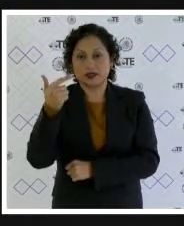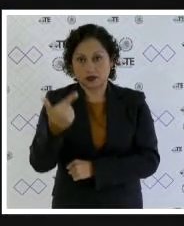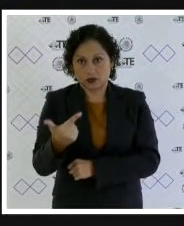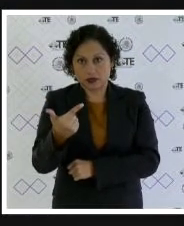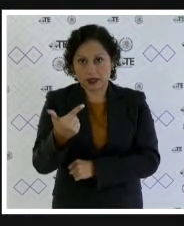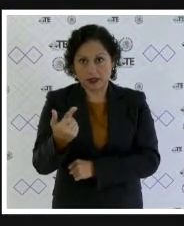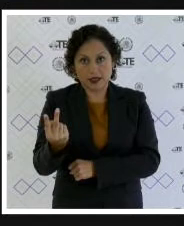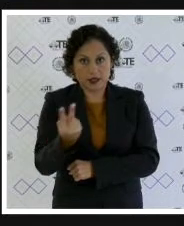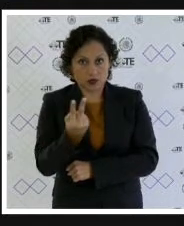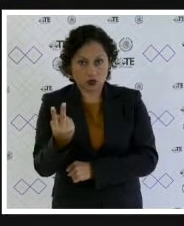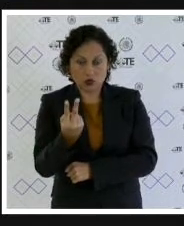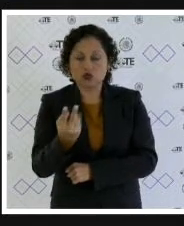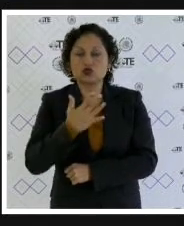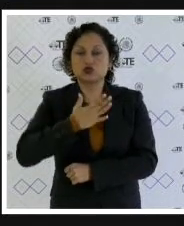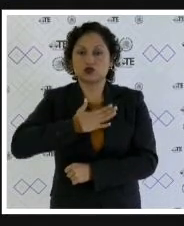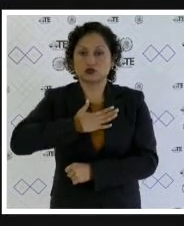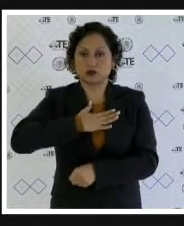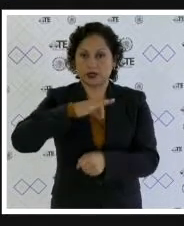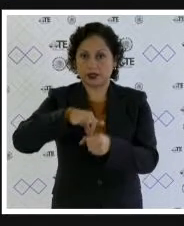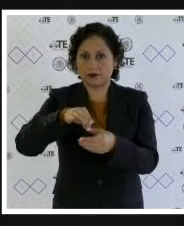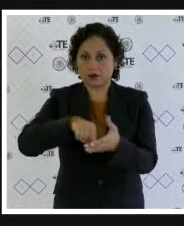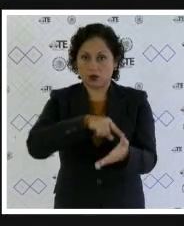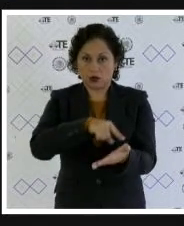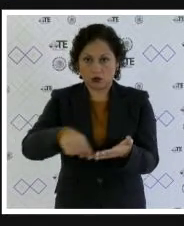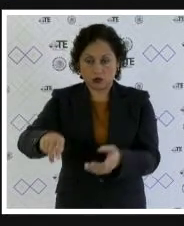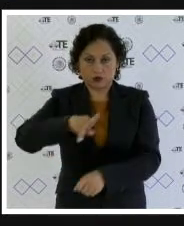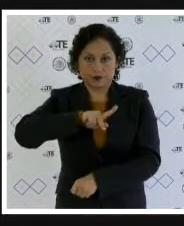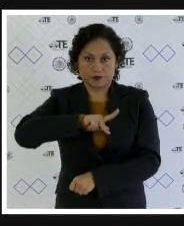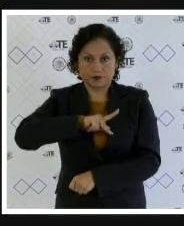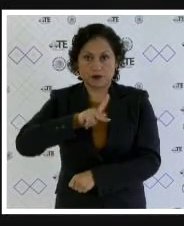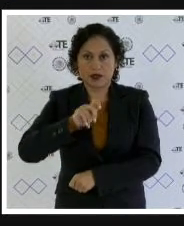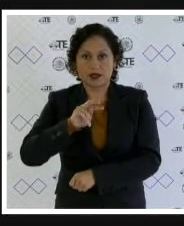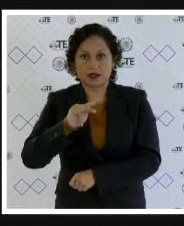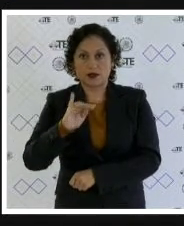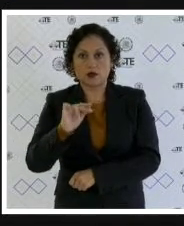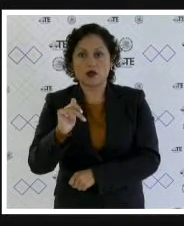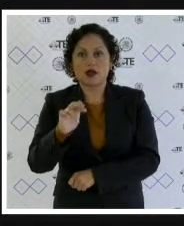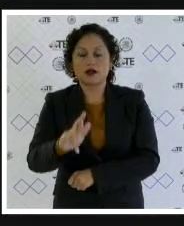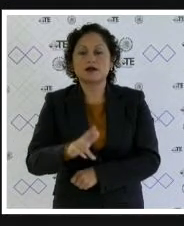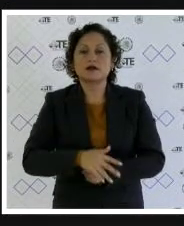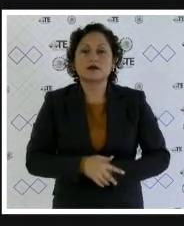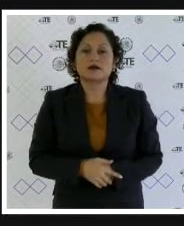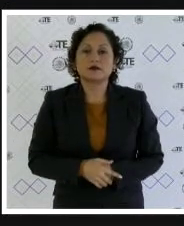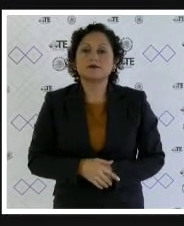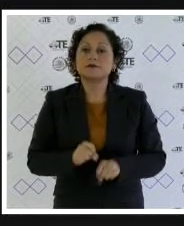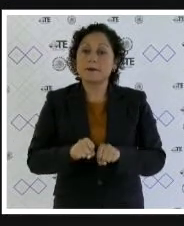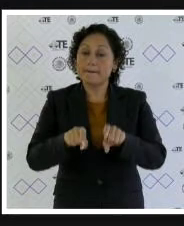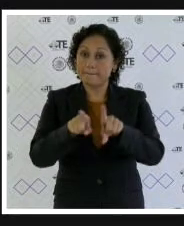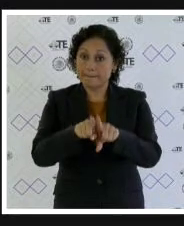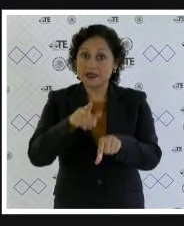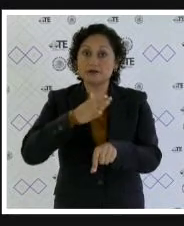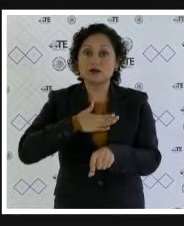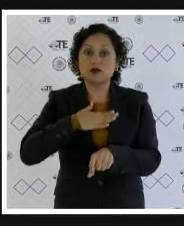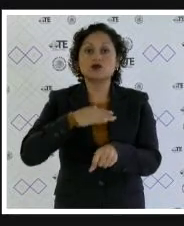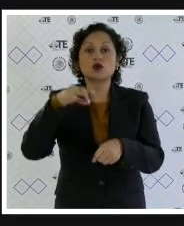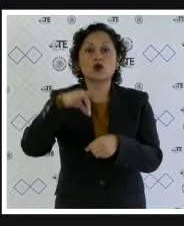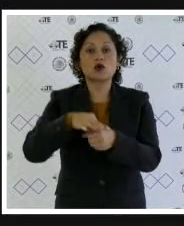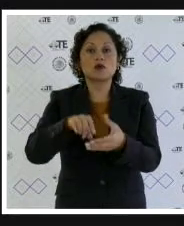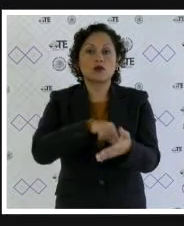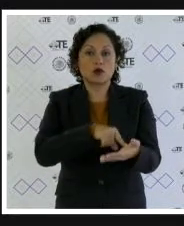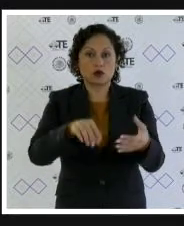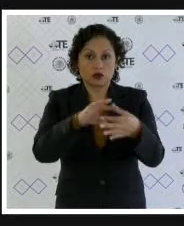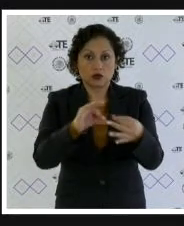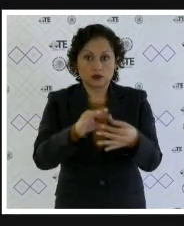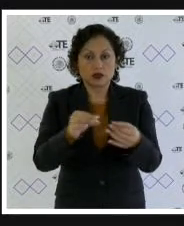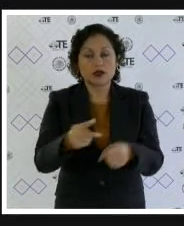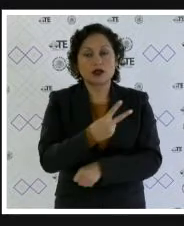siete en los cuales anuncio que emitiré voto particular asimismo anuncio que emitiré voto aclaratorio en los juicios electorales